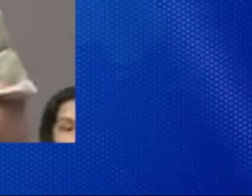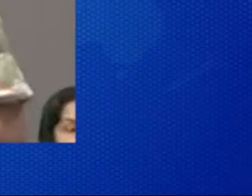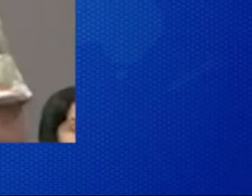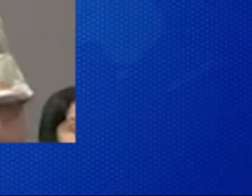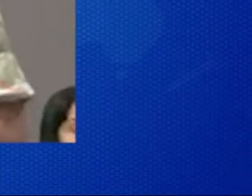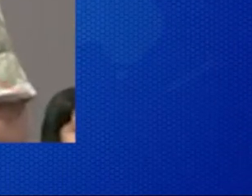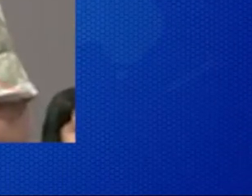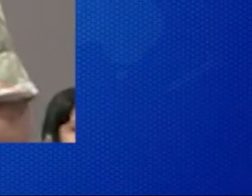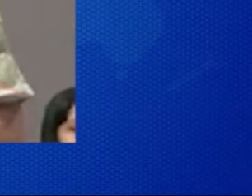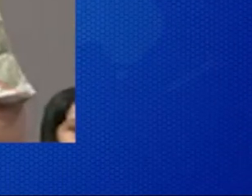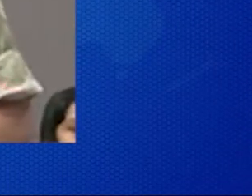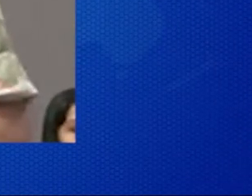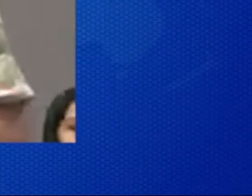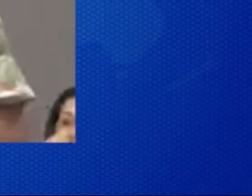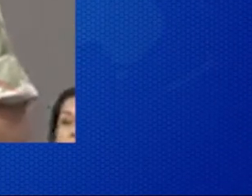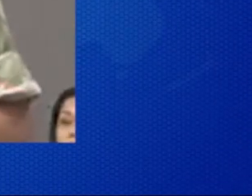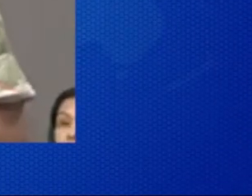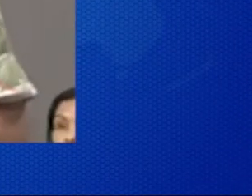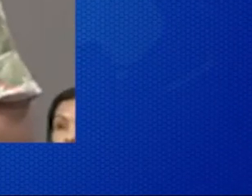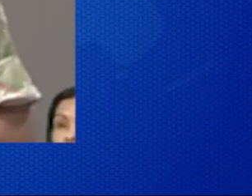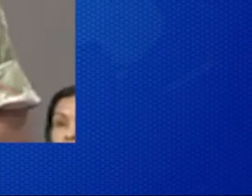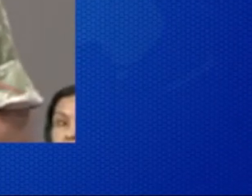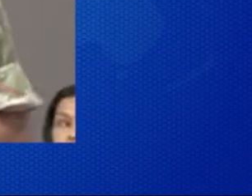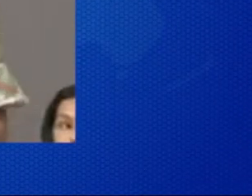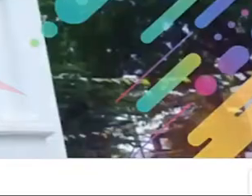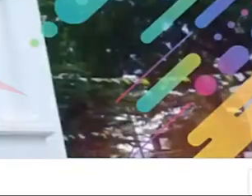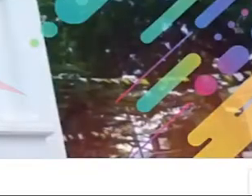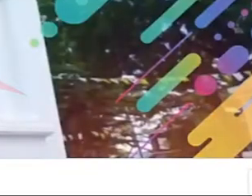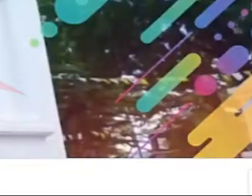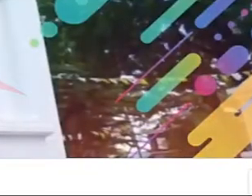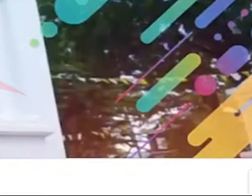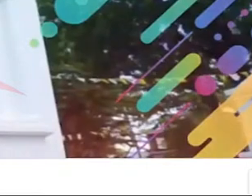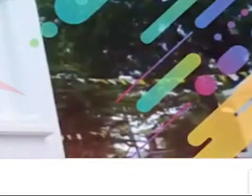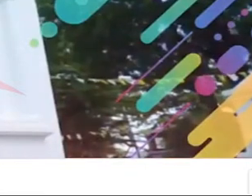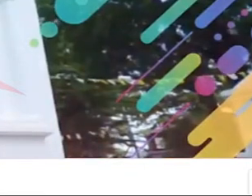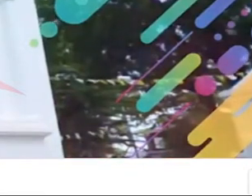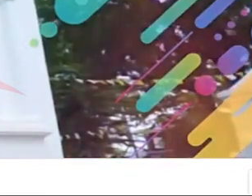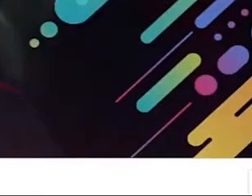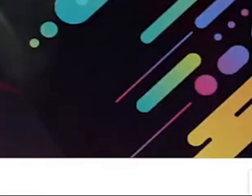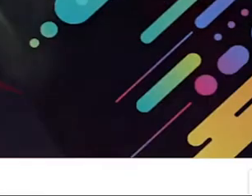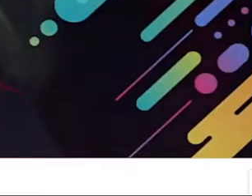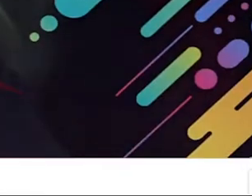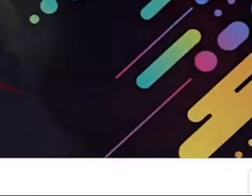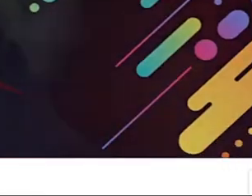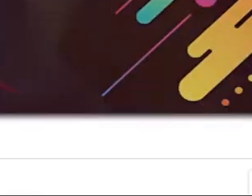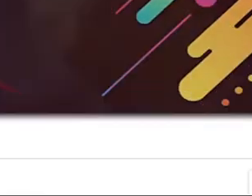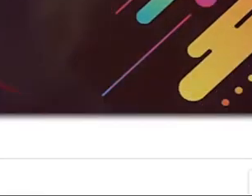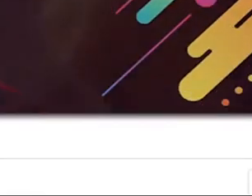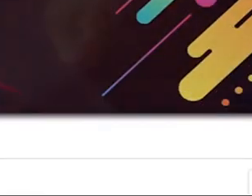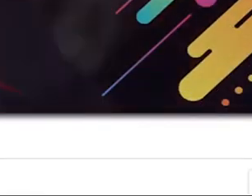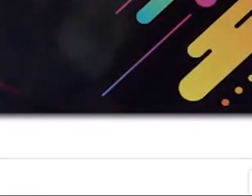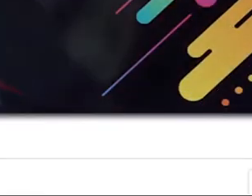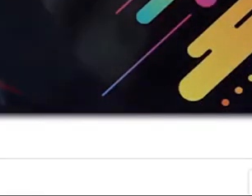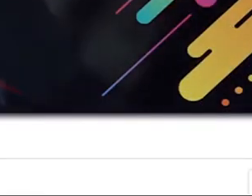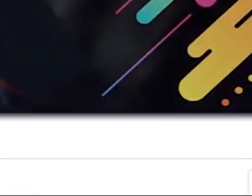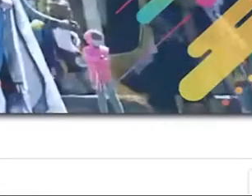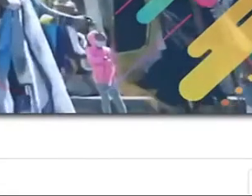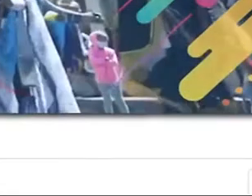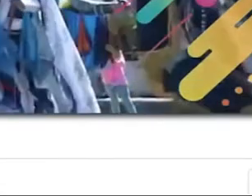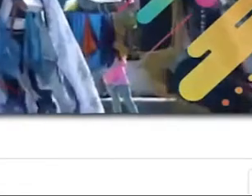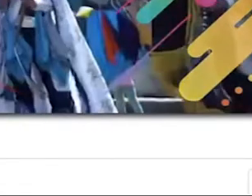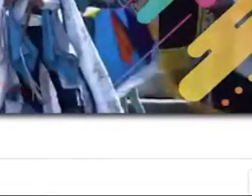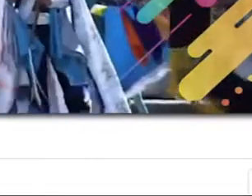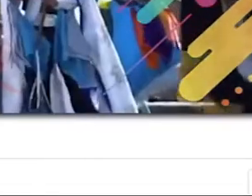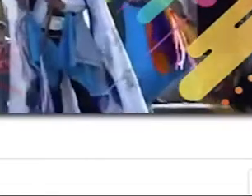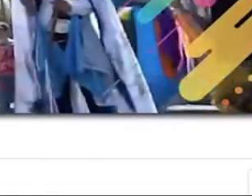Mara Stotti, responsable de desarrollo turístico del Intur, explicó la reciente actualización del mapa interactivo del sector